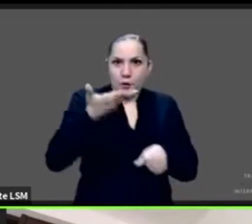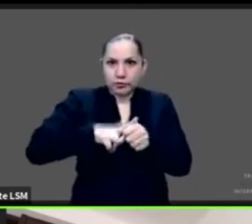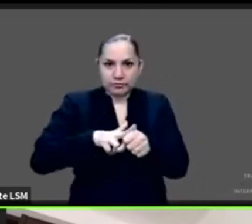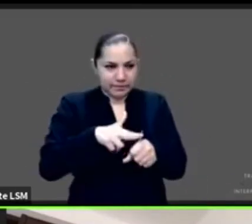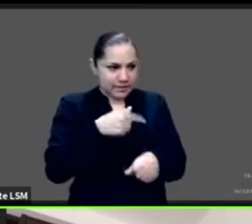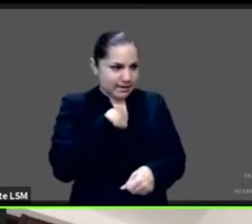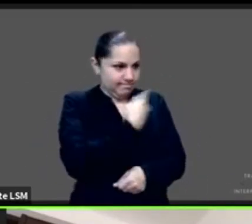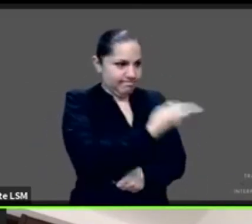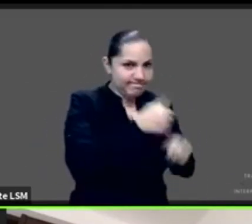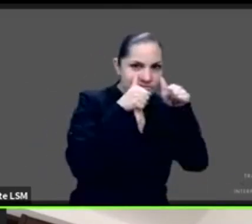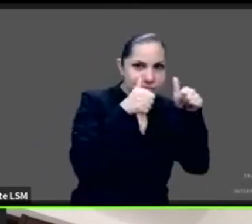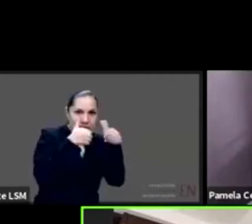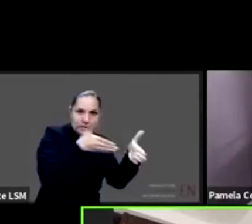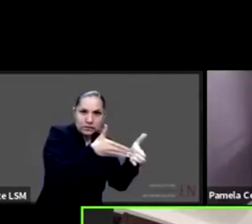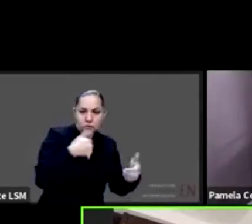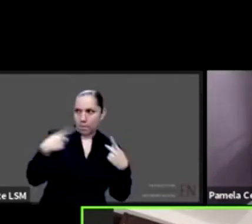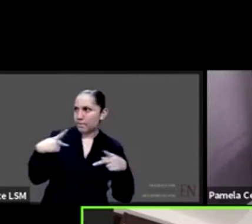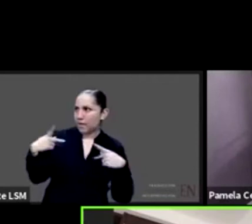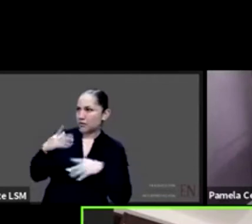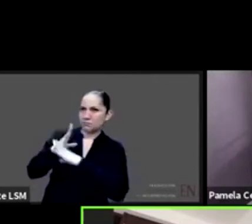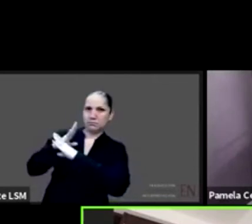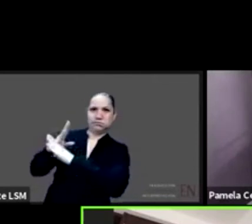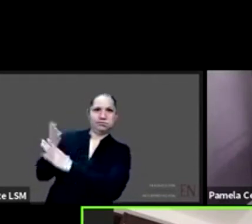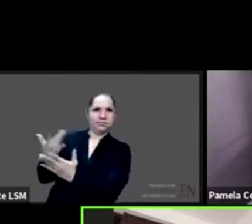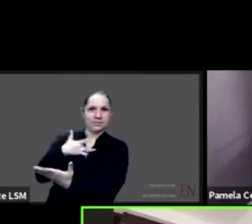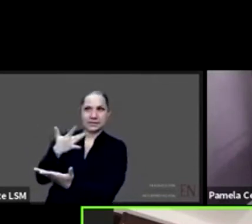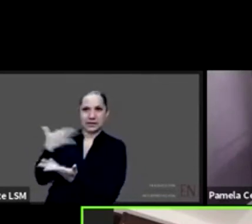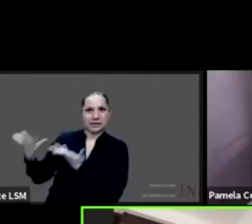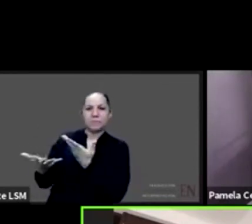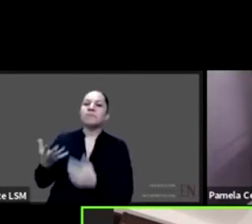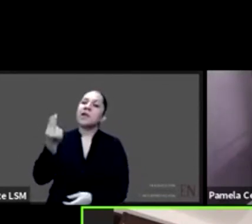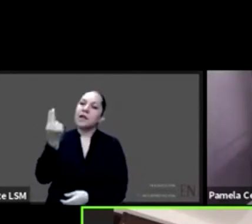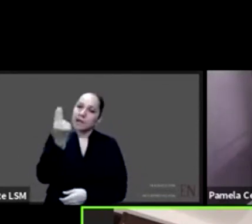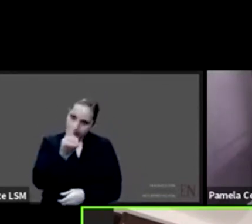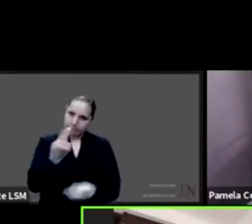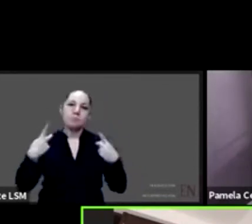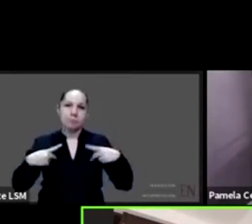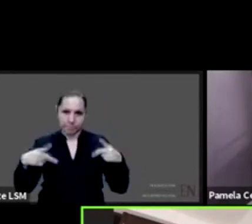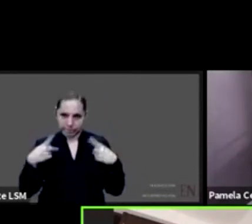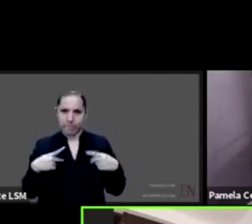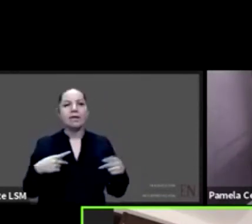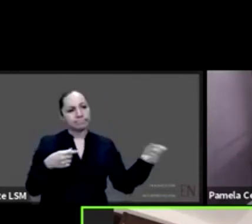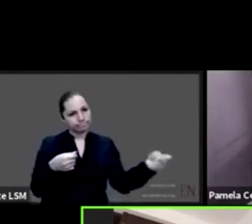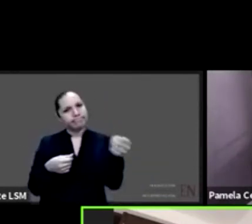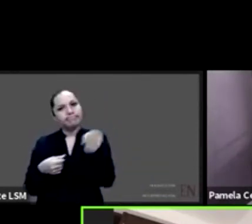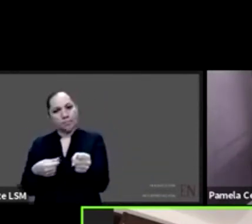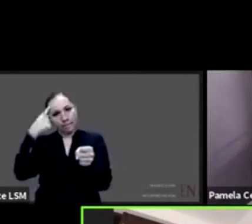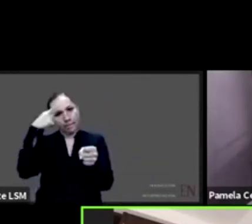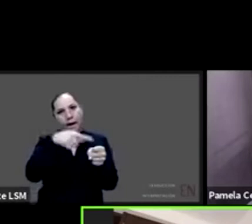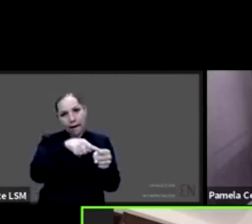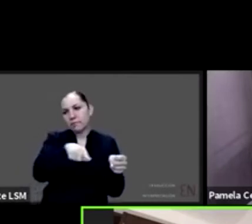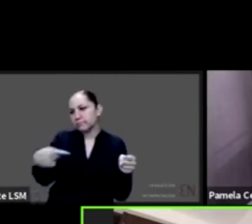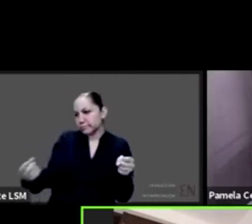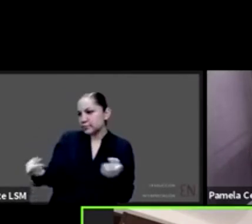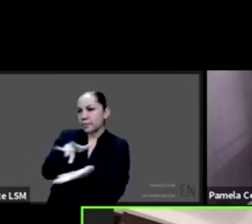medio, esta figura de apoyo, que obviamente, de acuerdo a las recomendaciones que se publicaron ya por